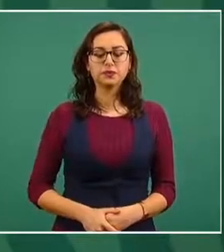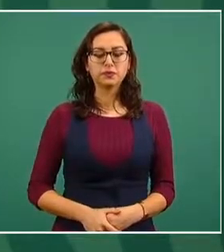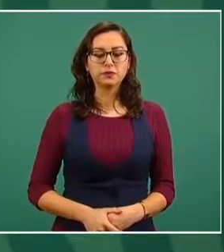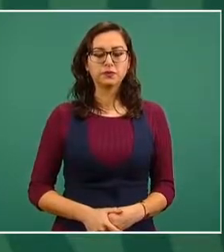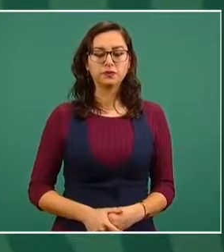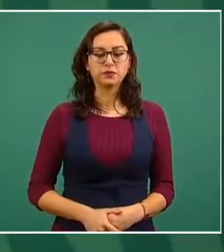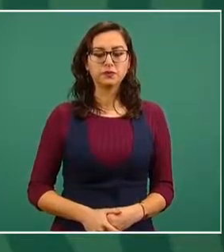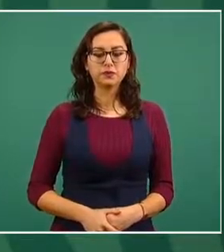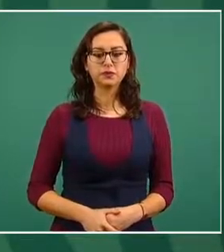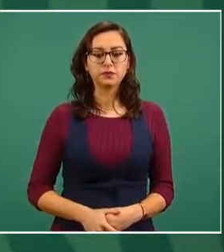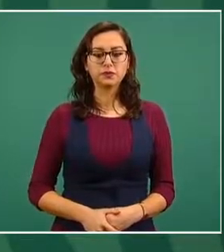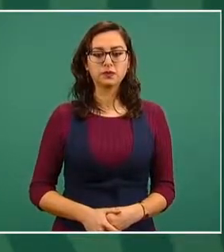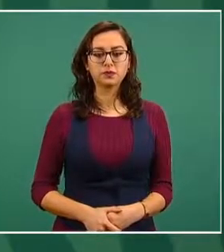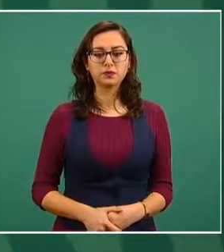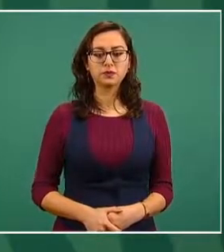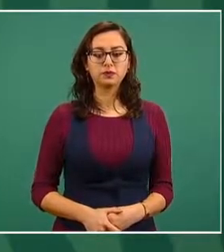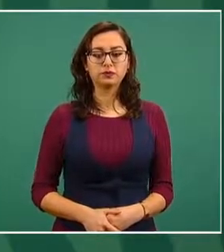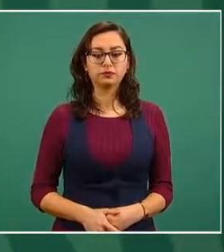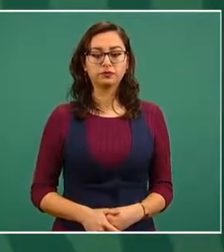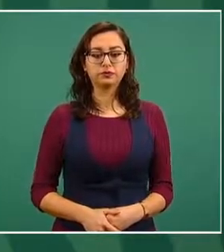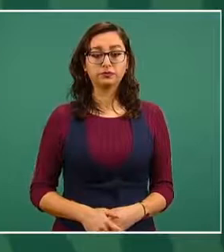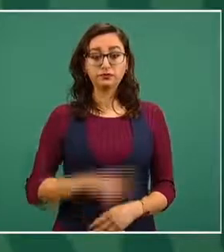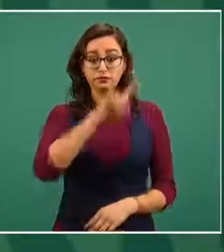el gobierno de Estados Unidos, la DEA